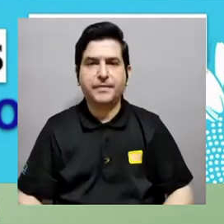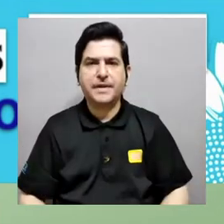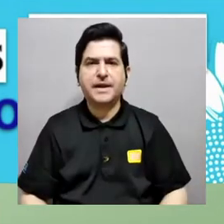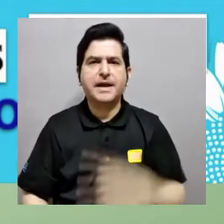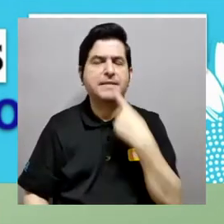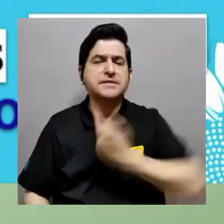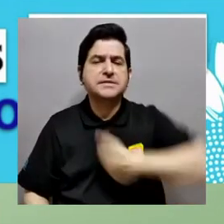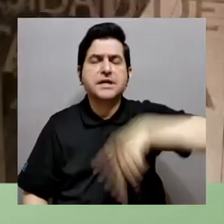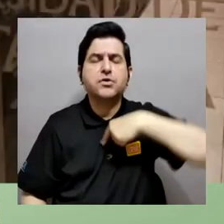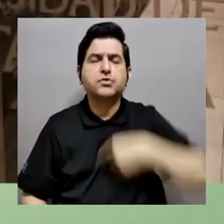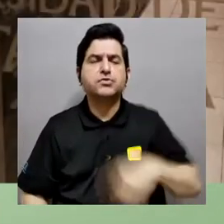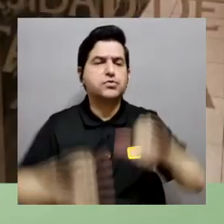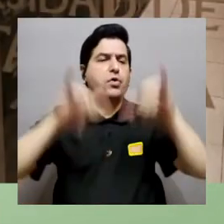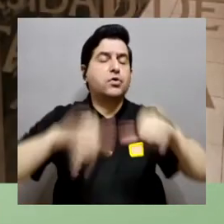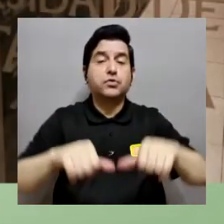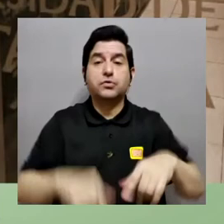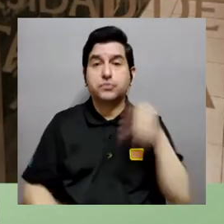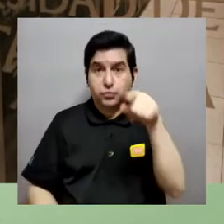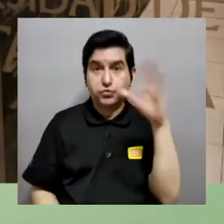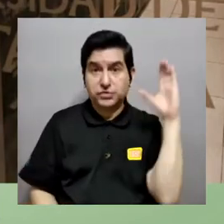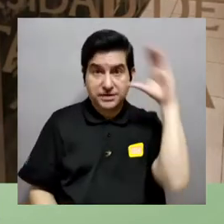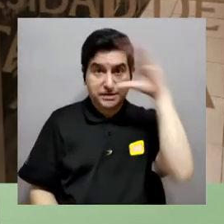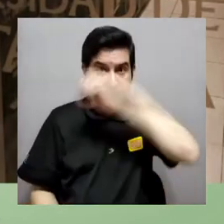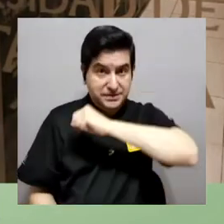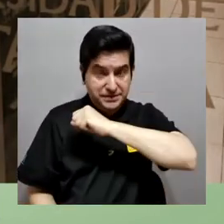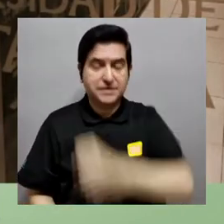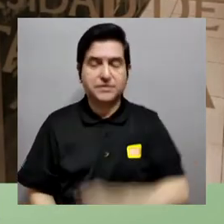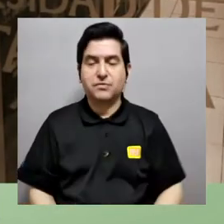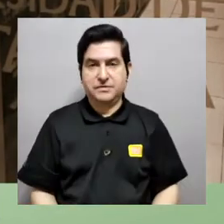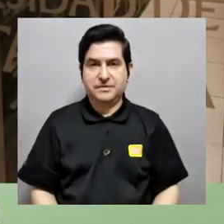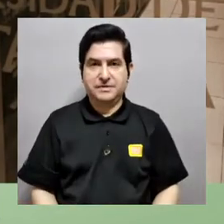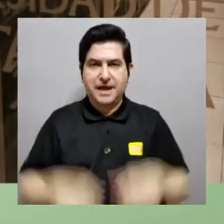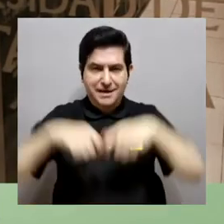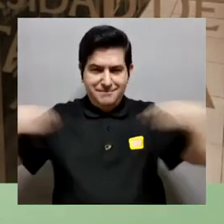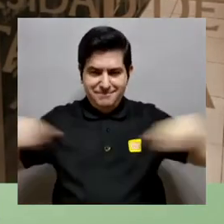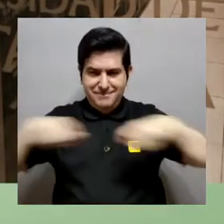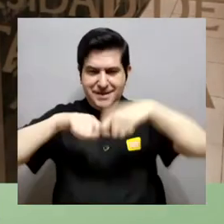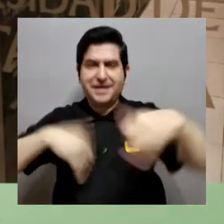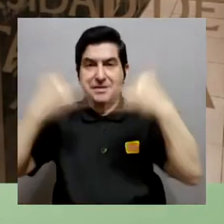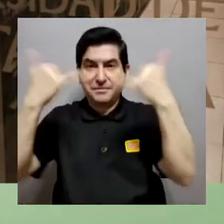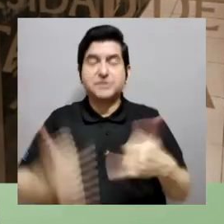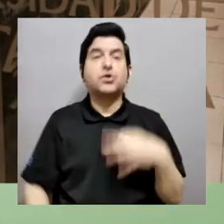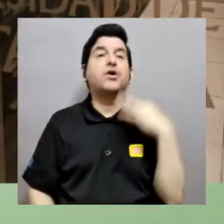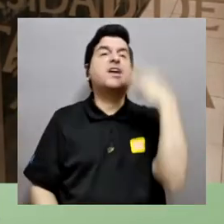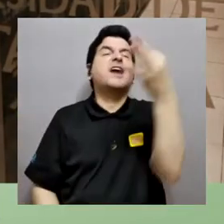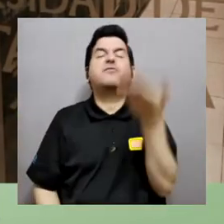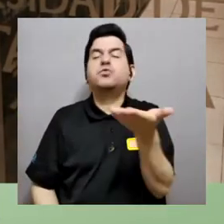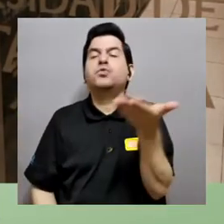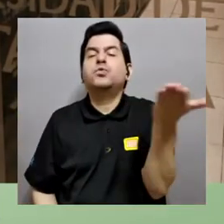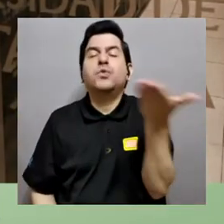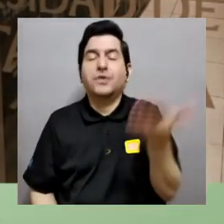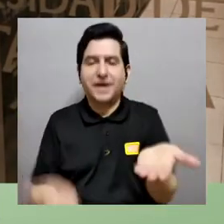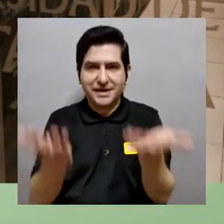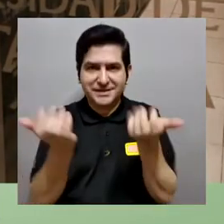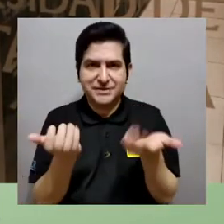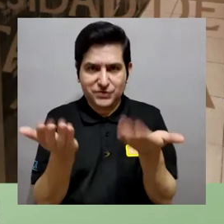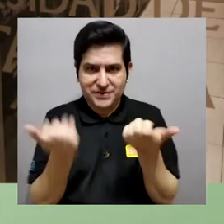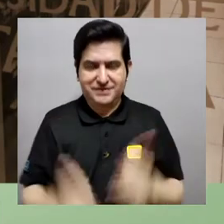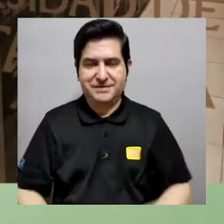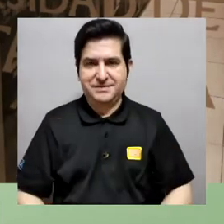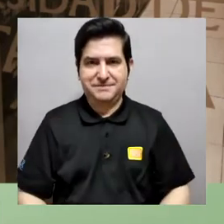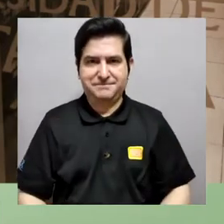abierto. Este, continuando un poco, les voy a aumentar dónde es que estamos hospedados para que vean el tamaño de lo que